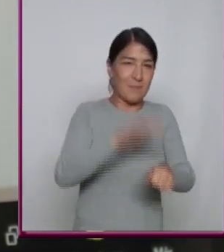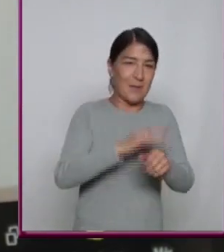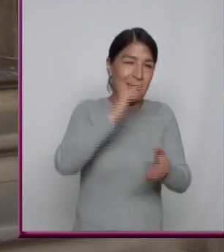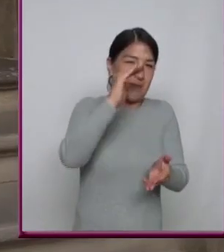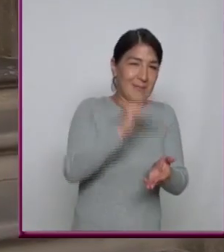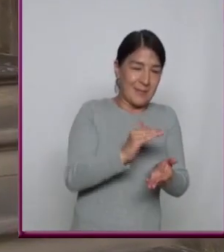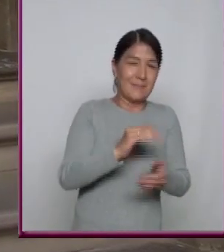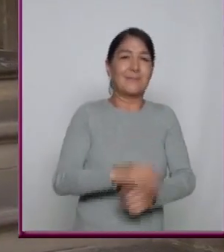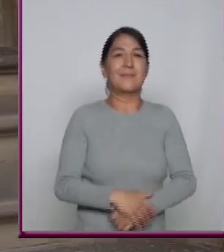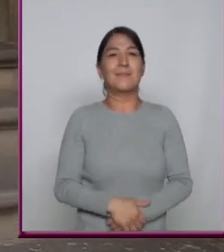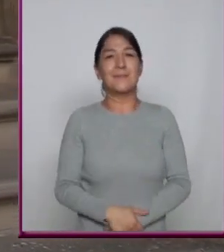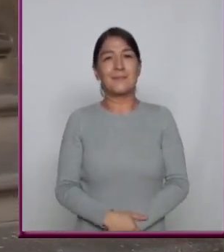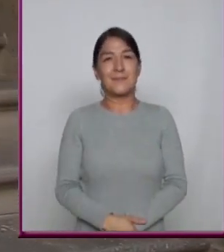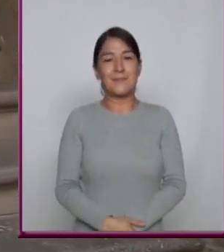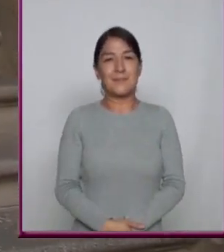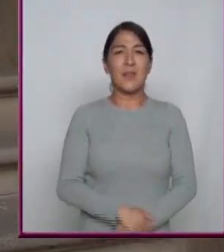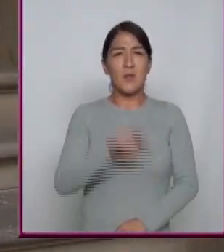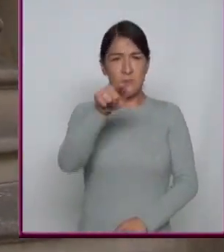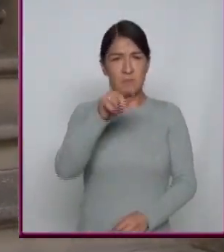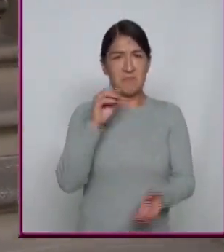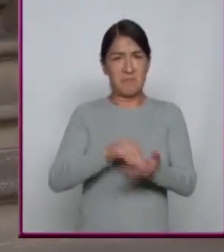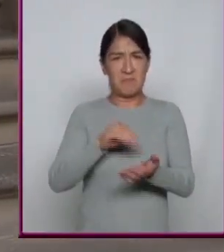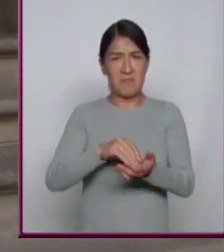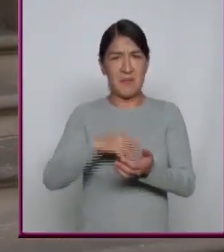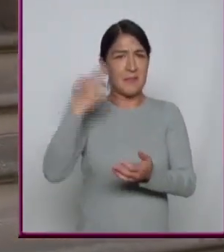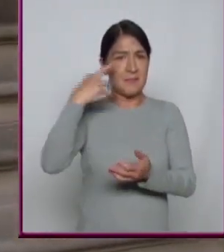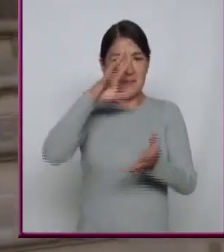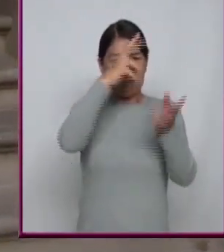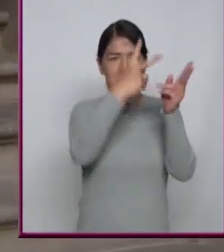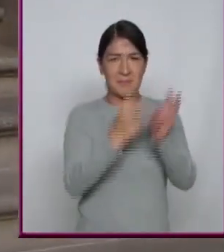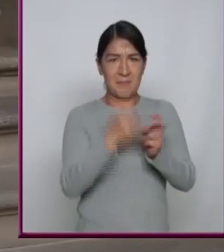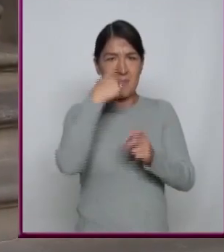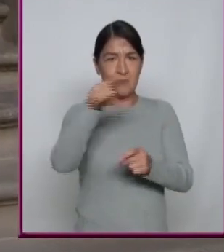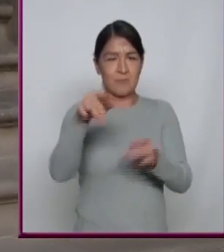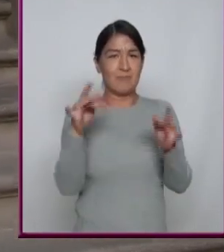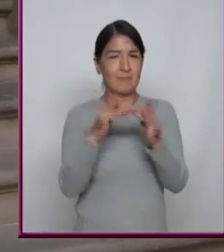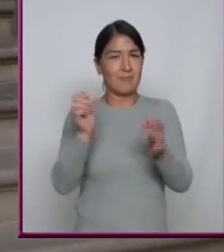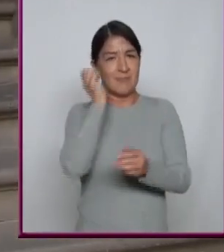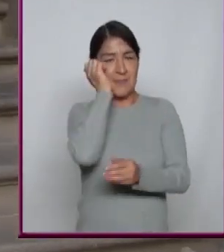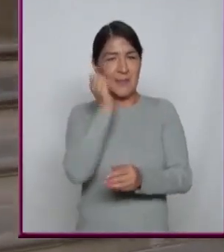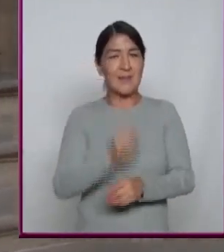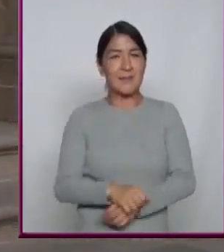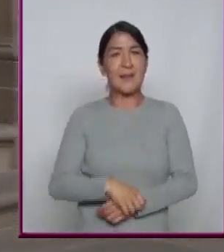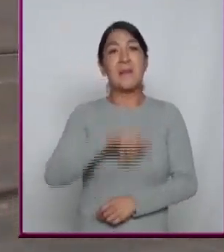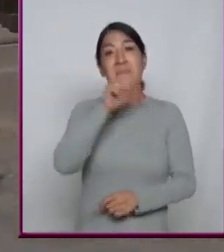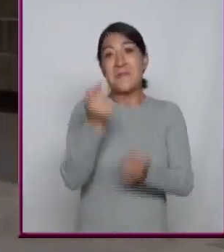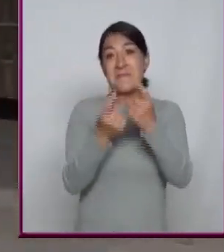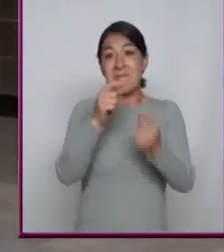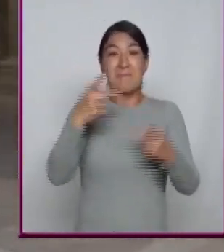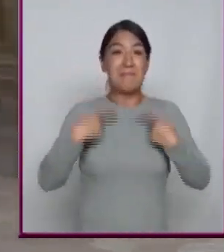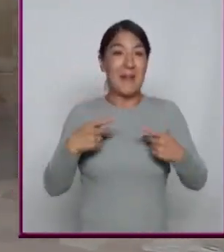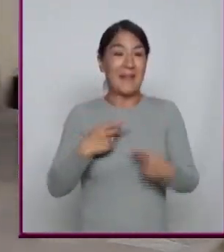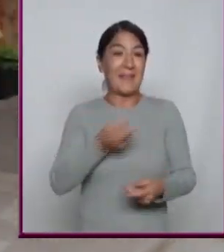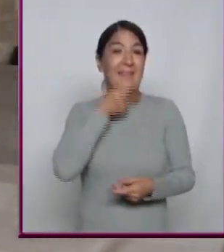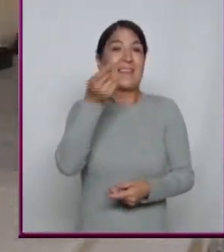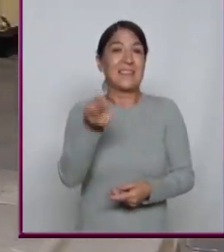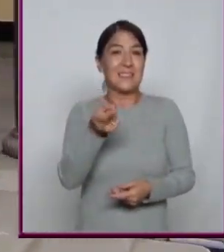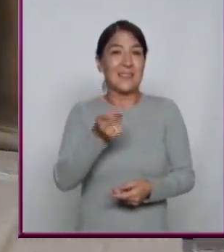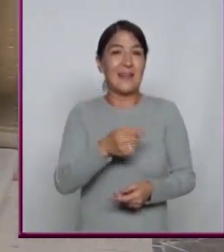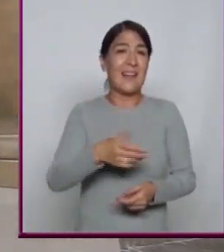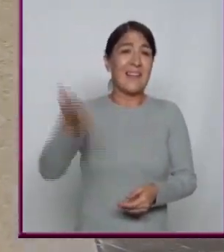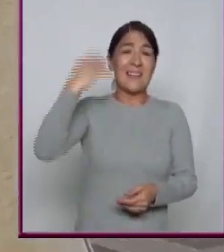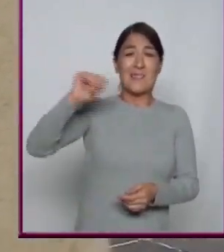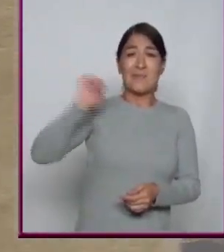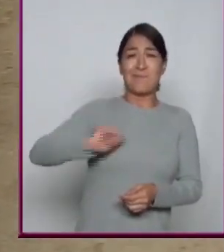Excepciones ¿Tú todavía Bajas canciones A tu celular? Bueno Cualquiera diría Que hemos pasado De la